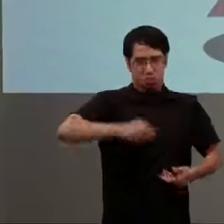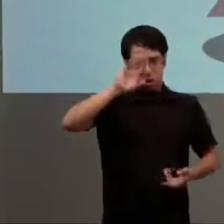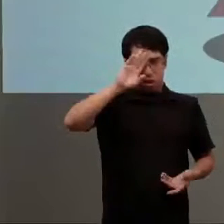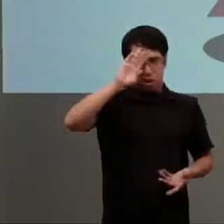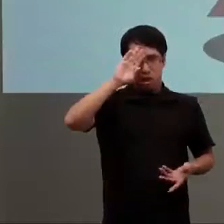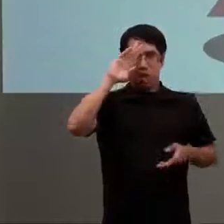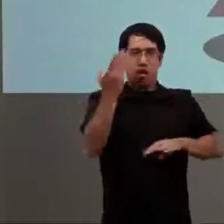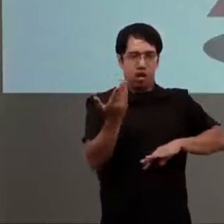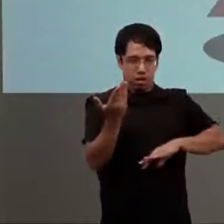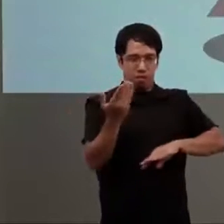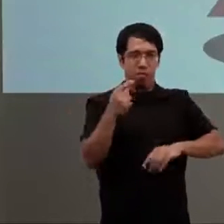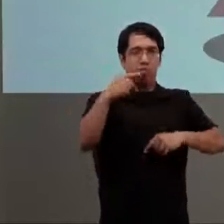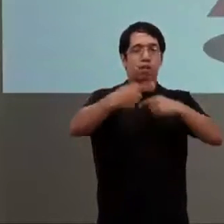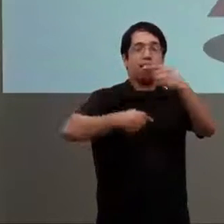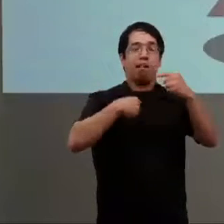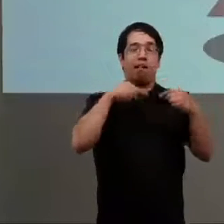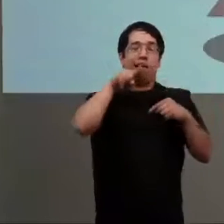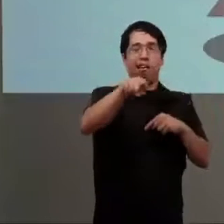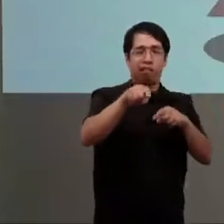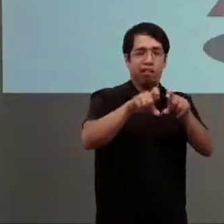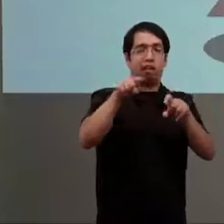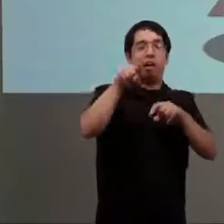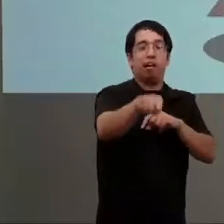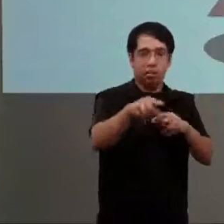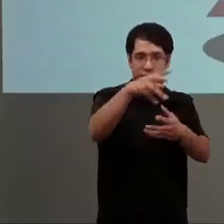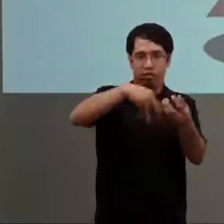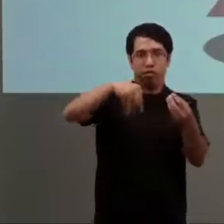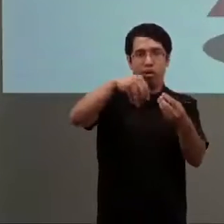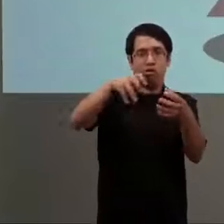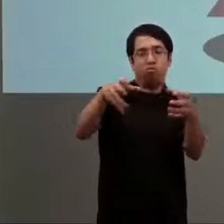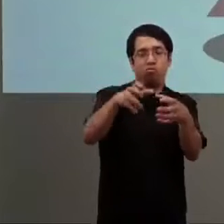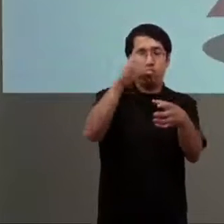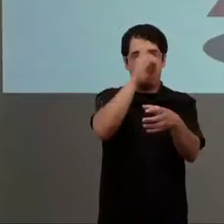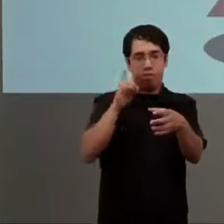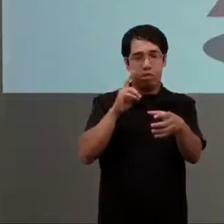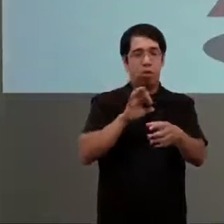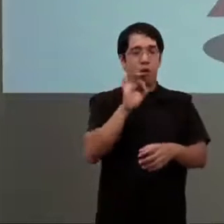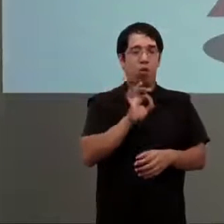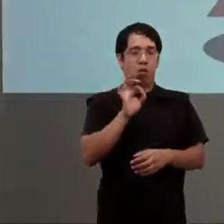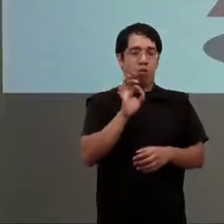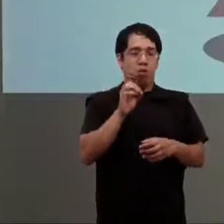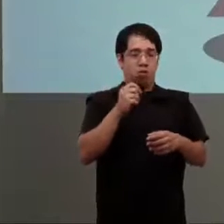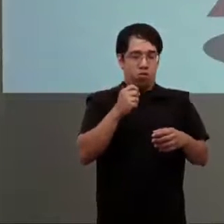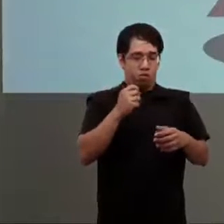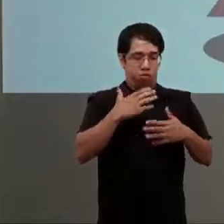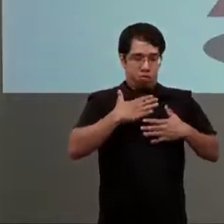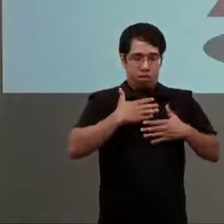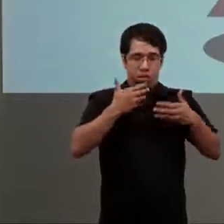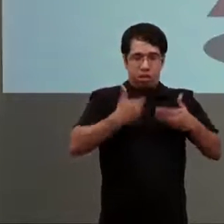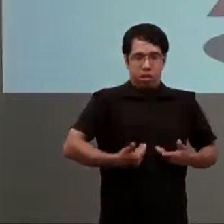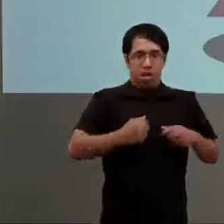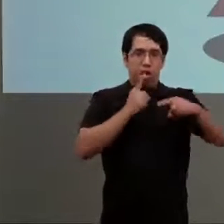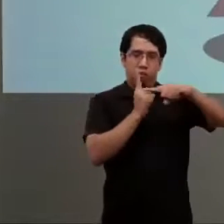una actitud positiva hacia el sector de la discapacidad una actitud positiva